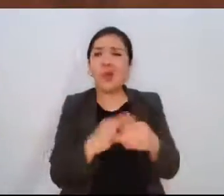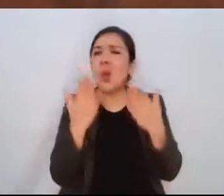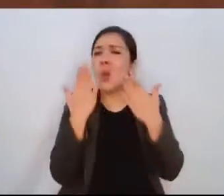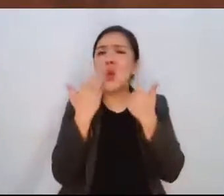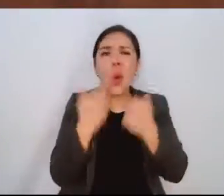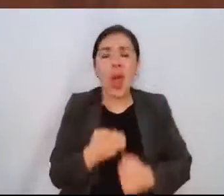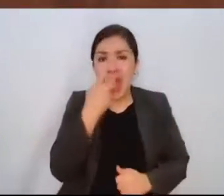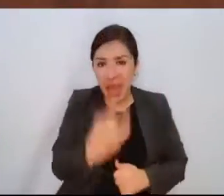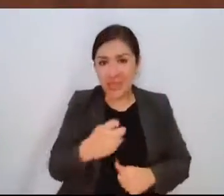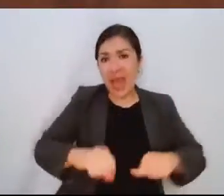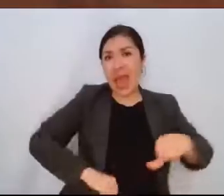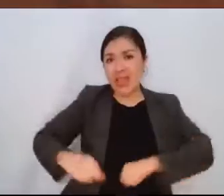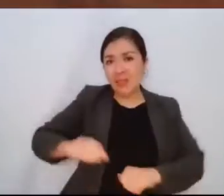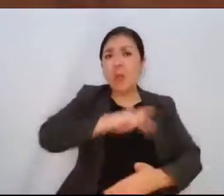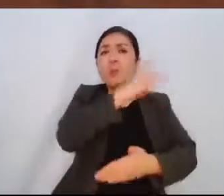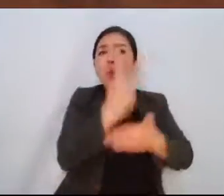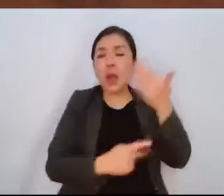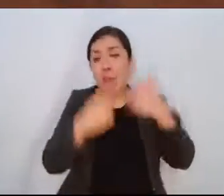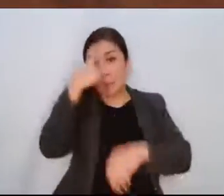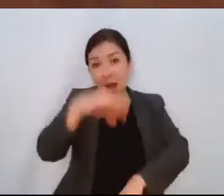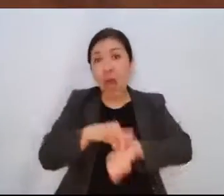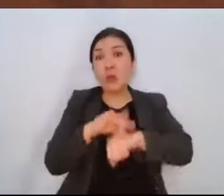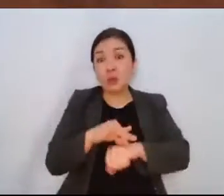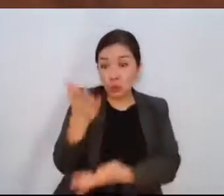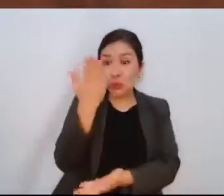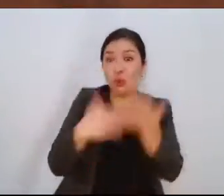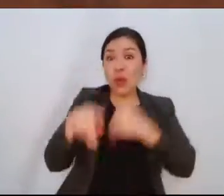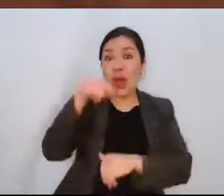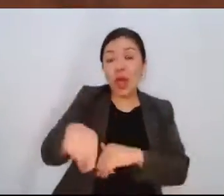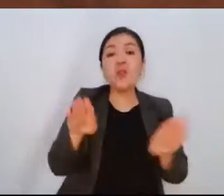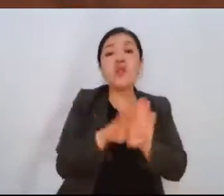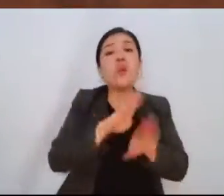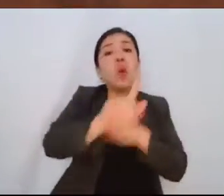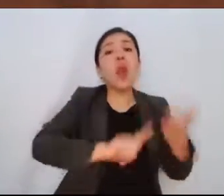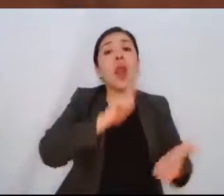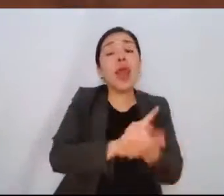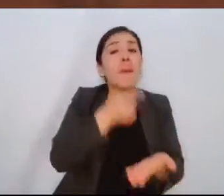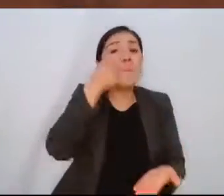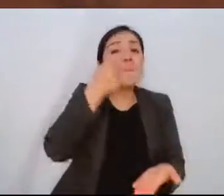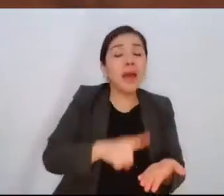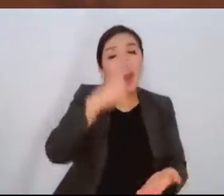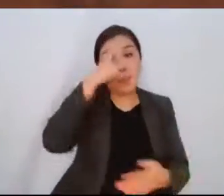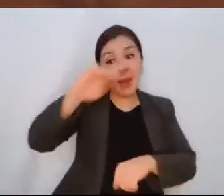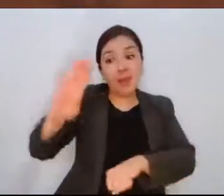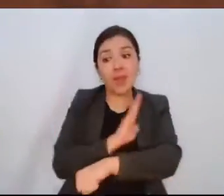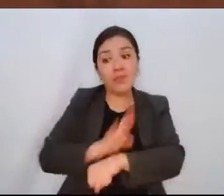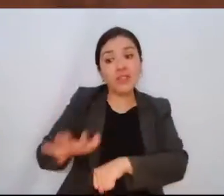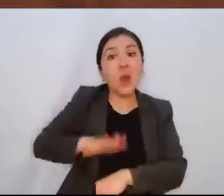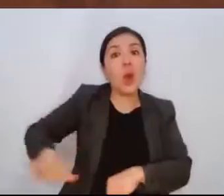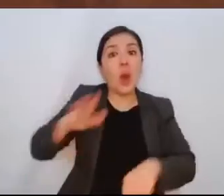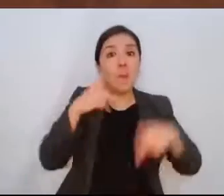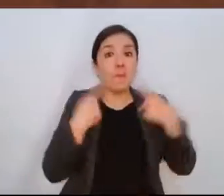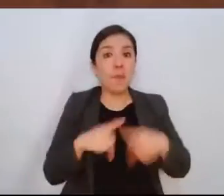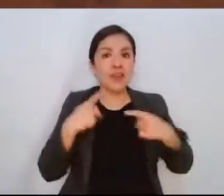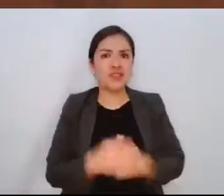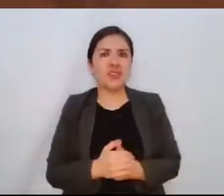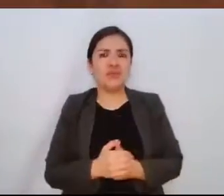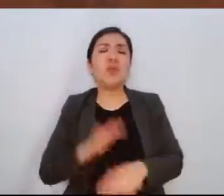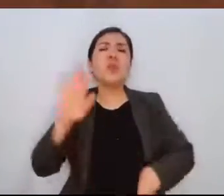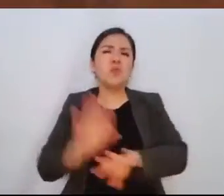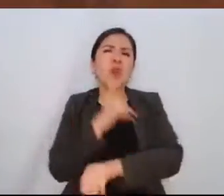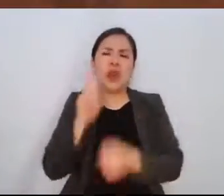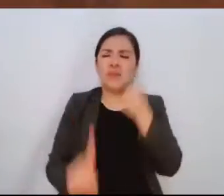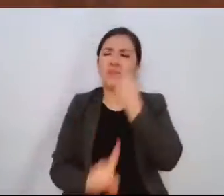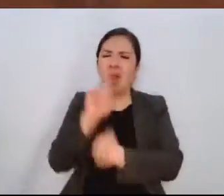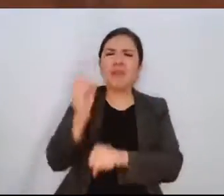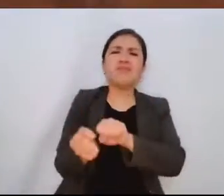acciones, programas para hacer realidad ese espíritu de la ley, a beneficio de las y los mexiquenses. Y es que la pandemia también